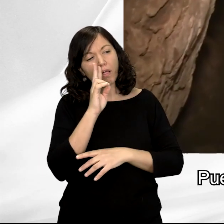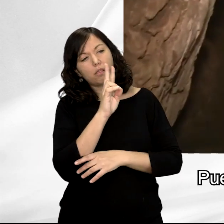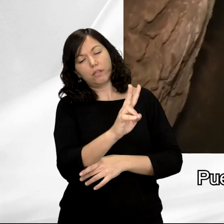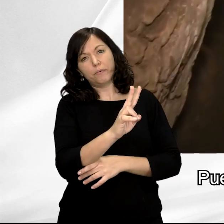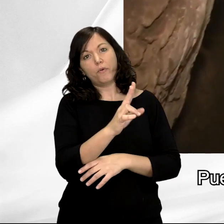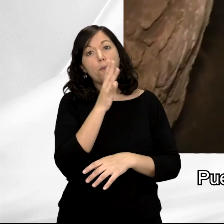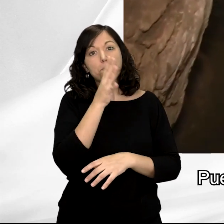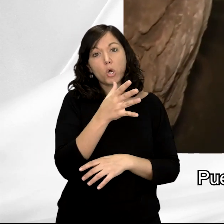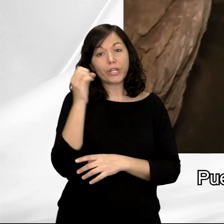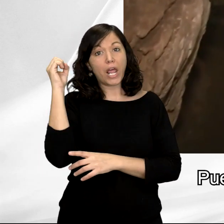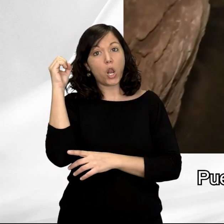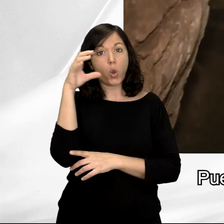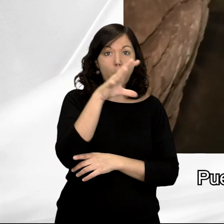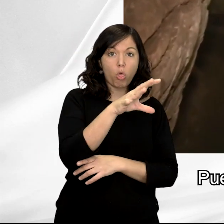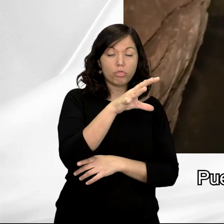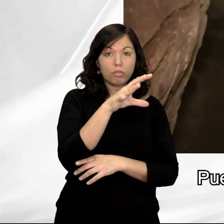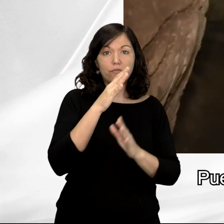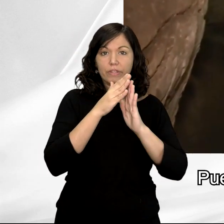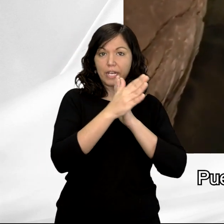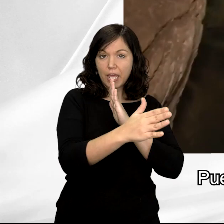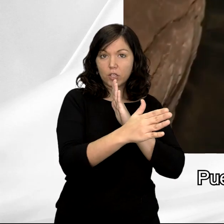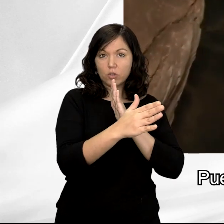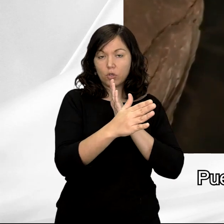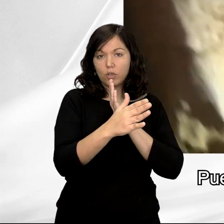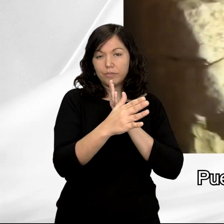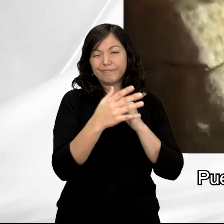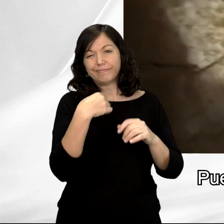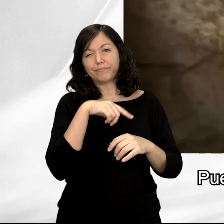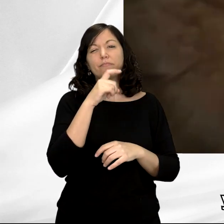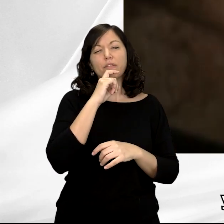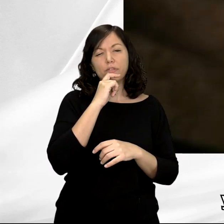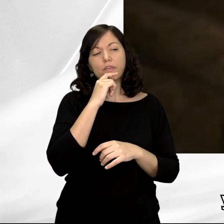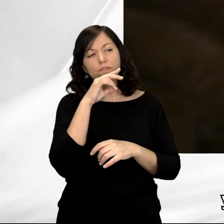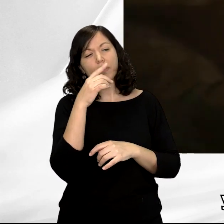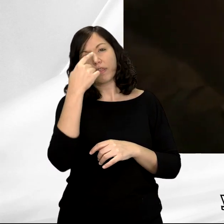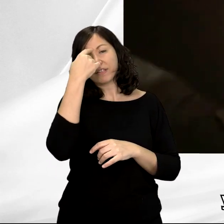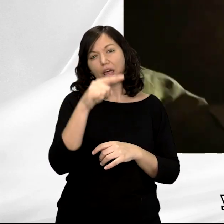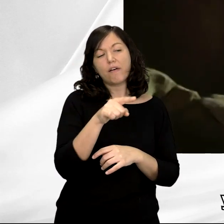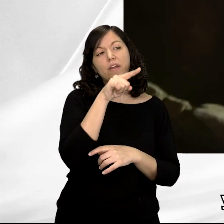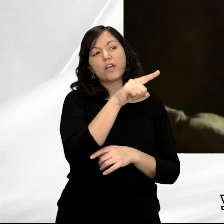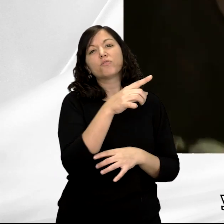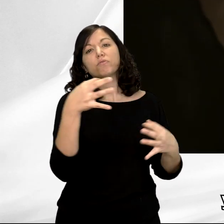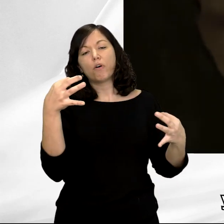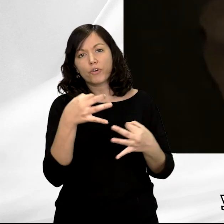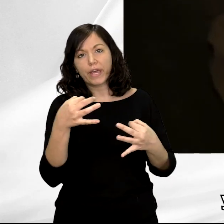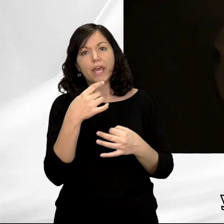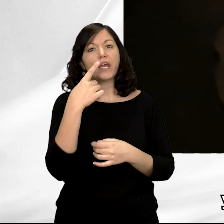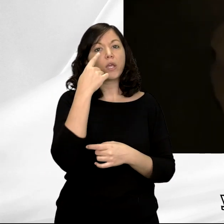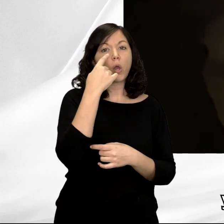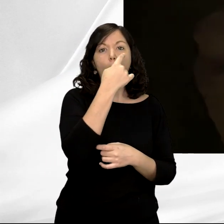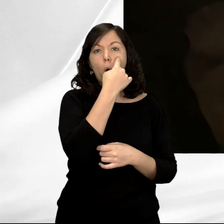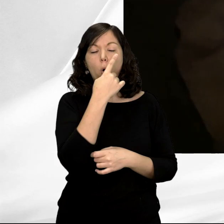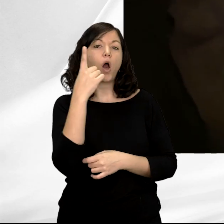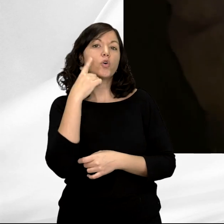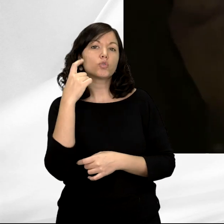puesto que las luces directas impiden reconocer con claridad esas figuras, hay que utilizar luces rasantes y hay que ir acostumbrando un poco el ojo